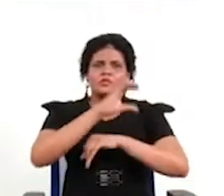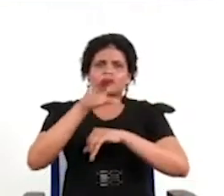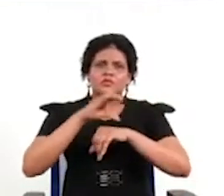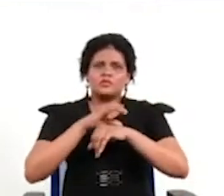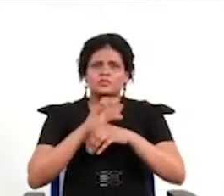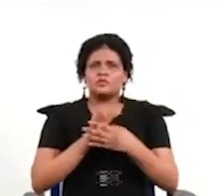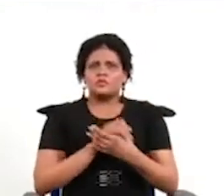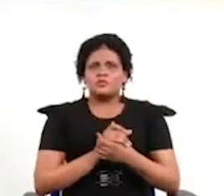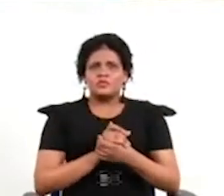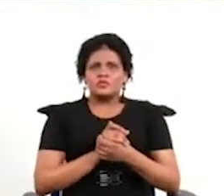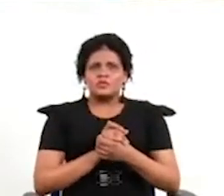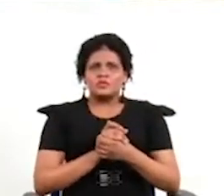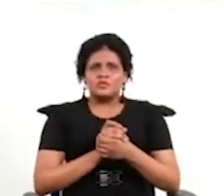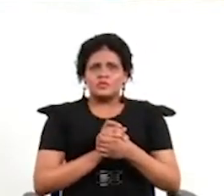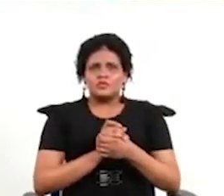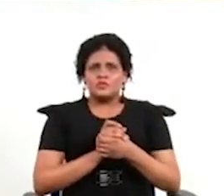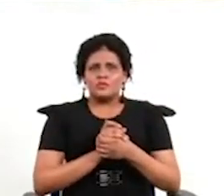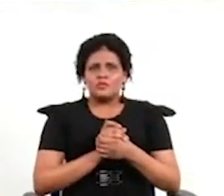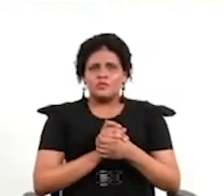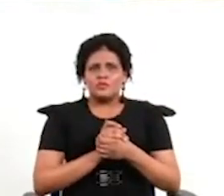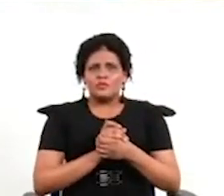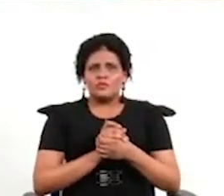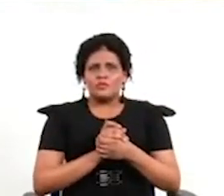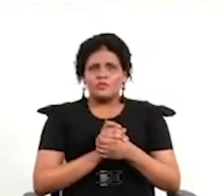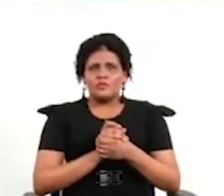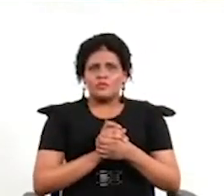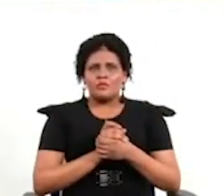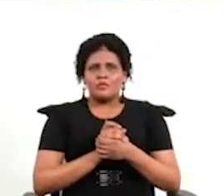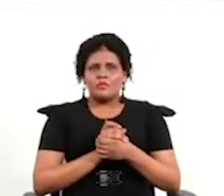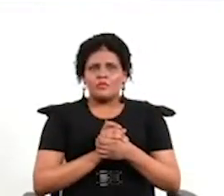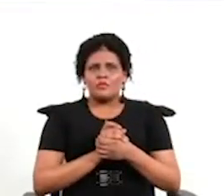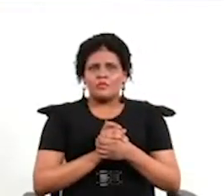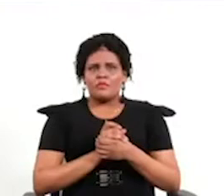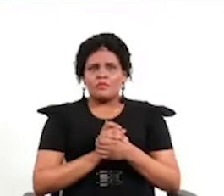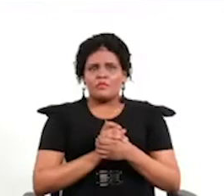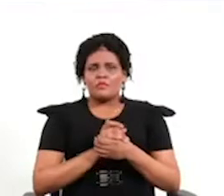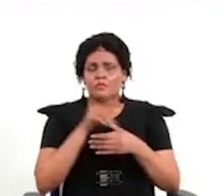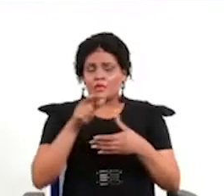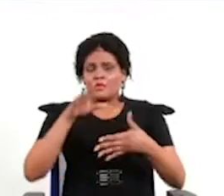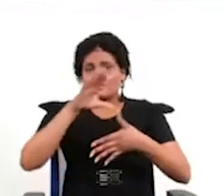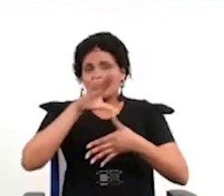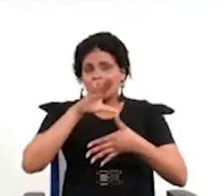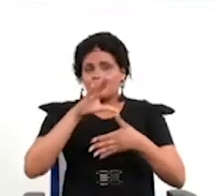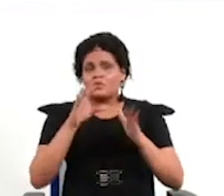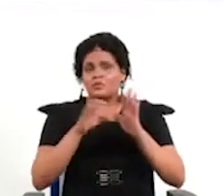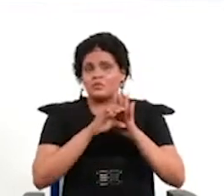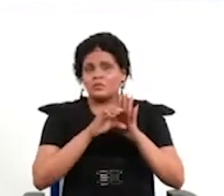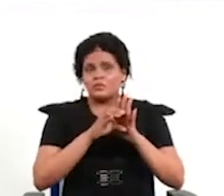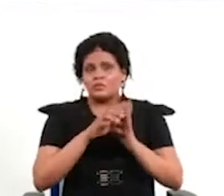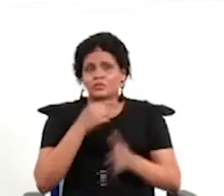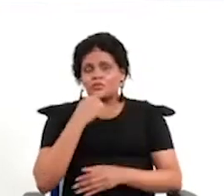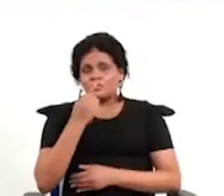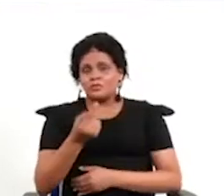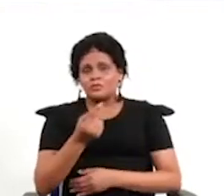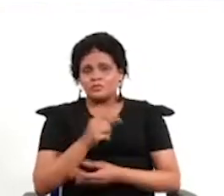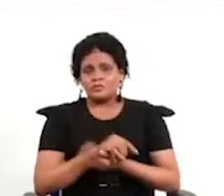o sea esto de si es creciendo creo que amerita también otro otro